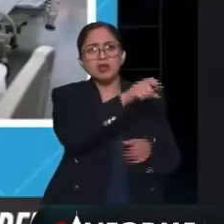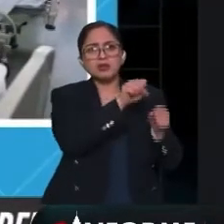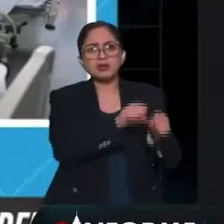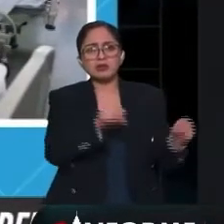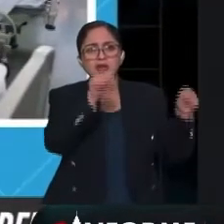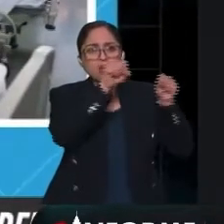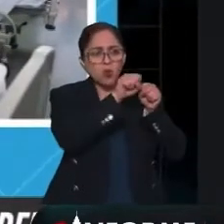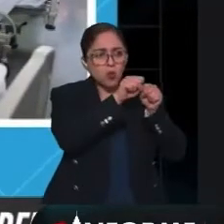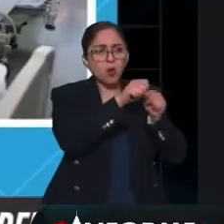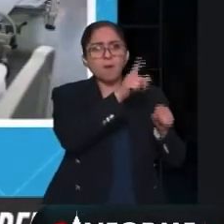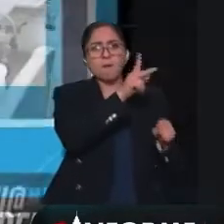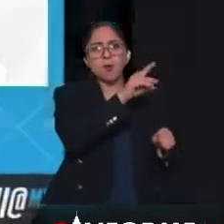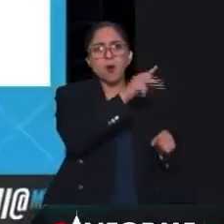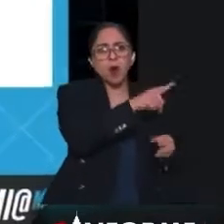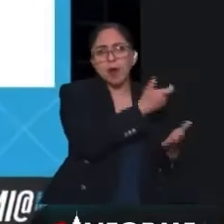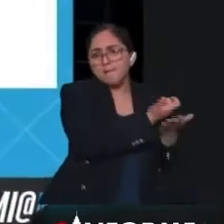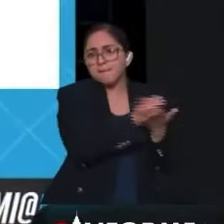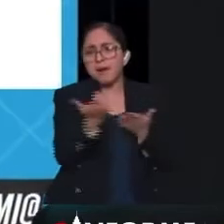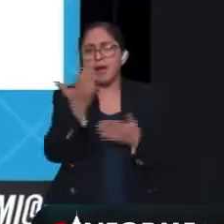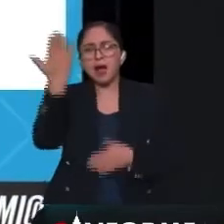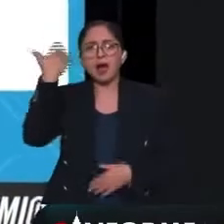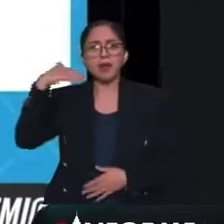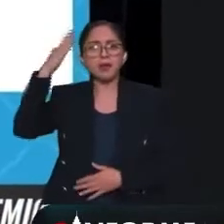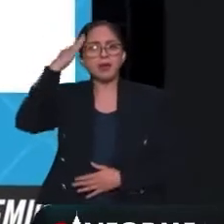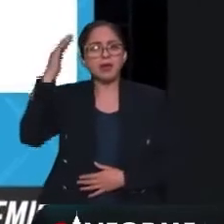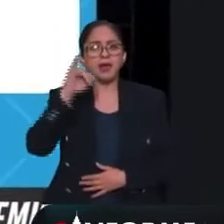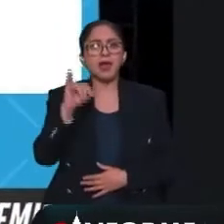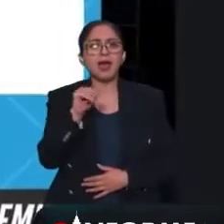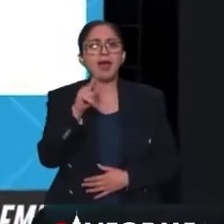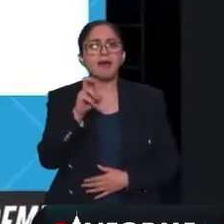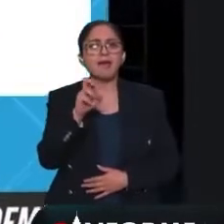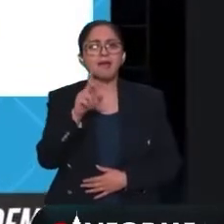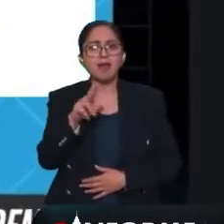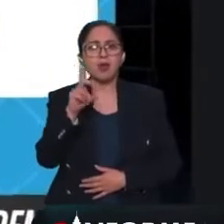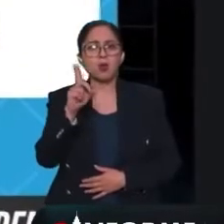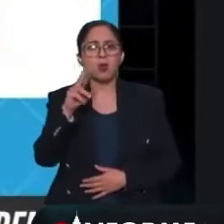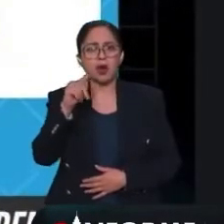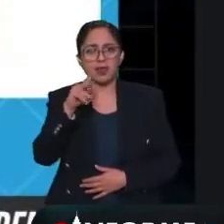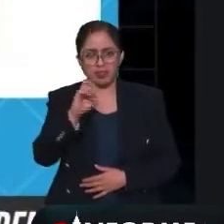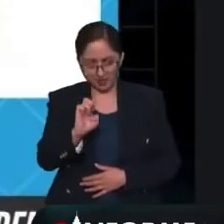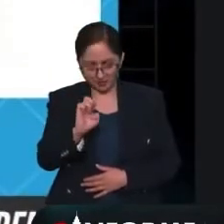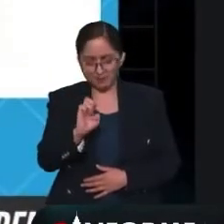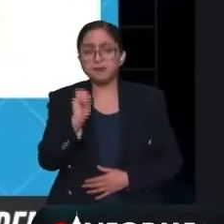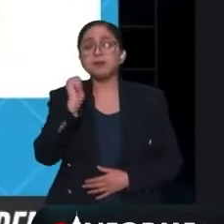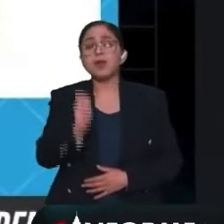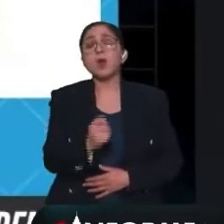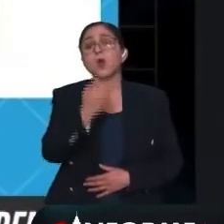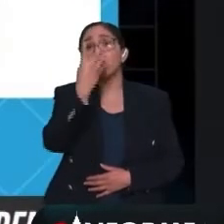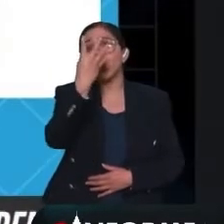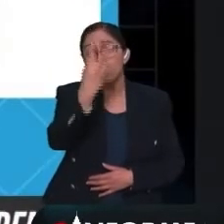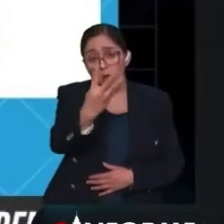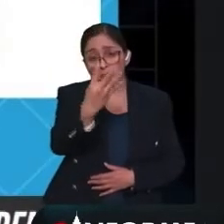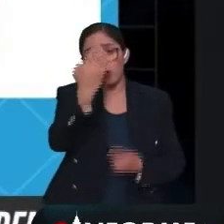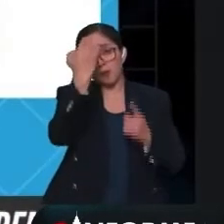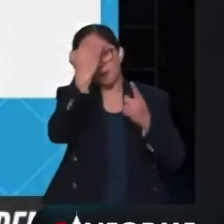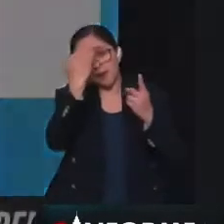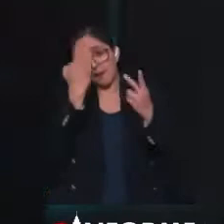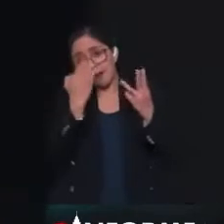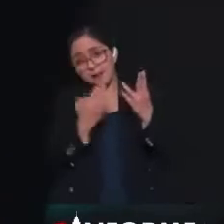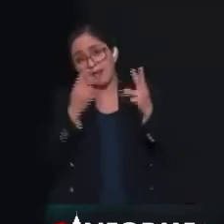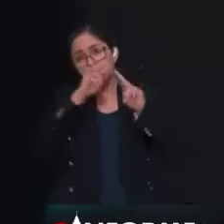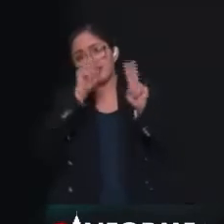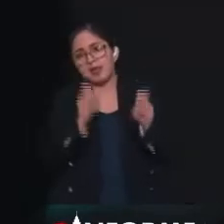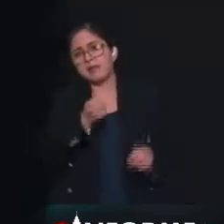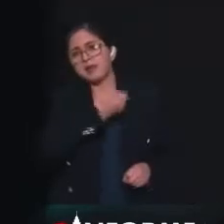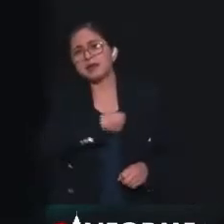popular durante la administración de Javier Duarte. En ese sentido, nosotros encontramos cuatro subtemas que tienen que ver con salud. El